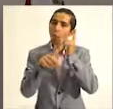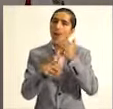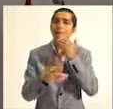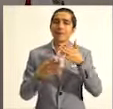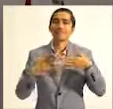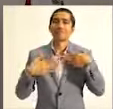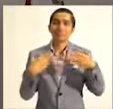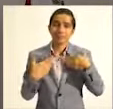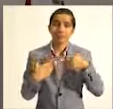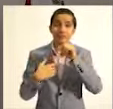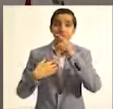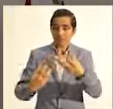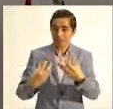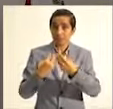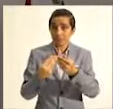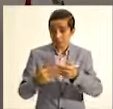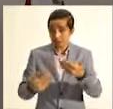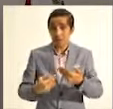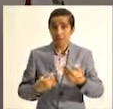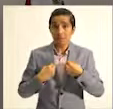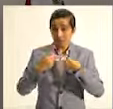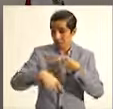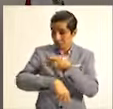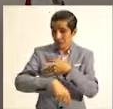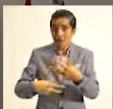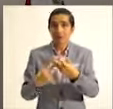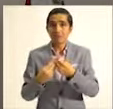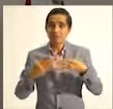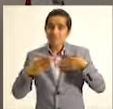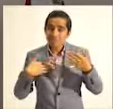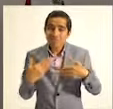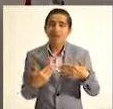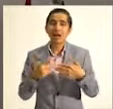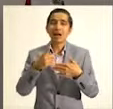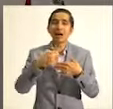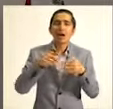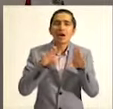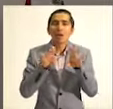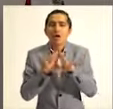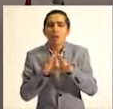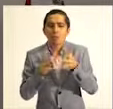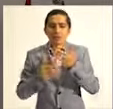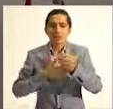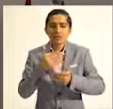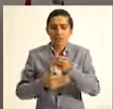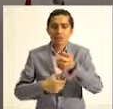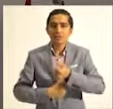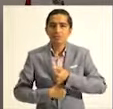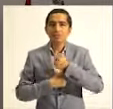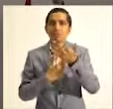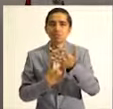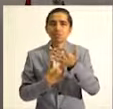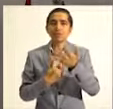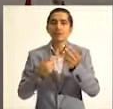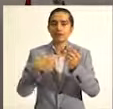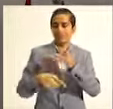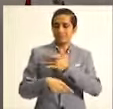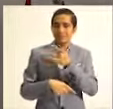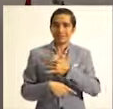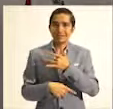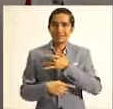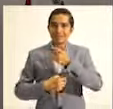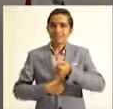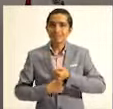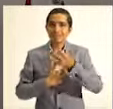pases muy bien, disfruta lo que tienes al alcance, busquemos la forma de expresar nuestros mejores